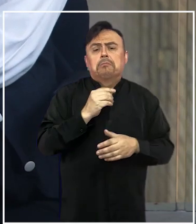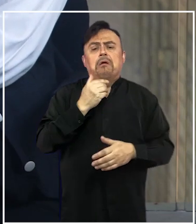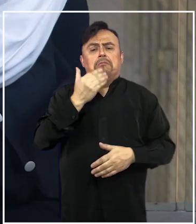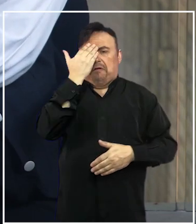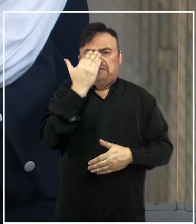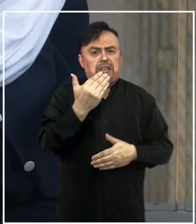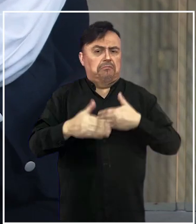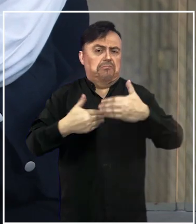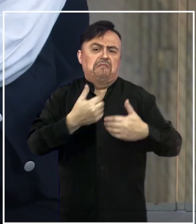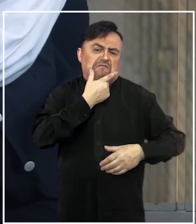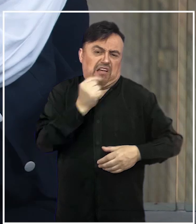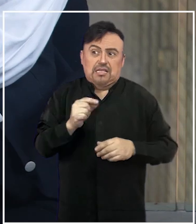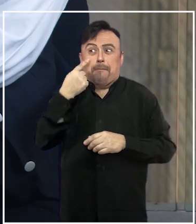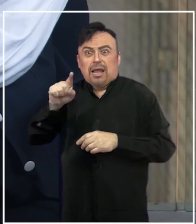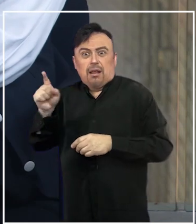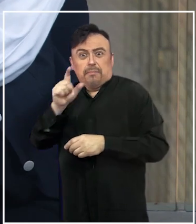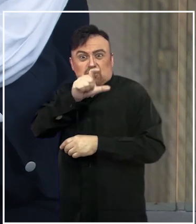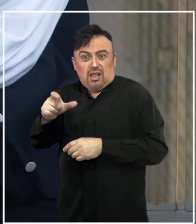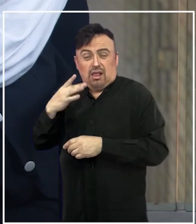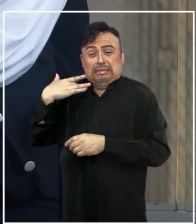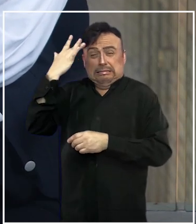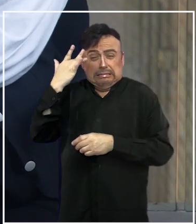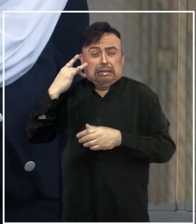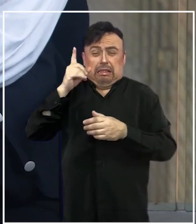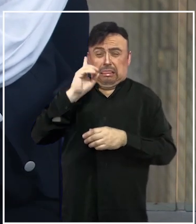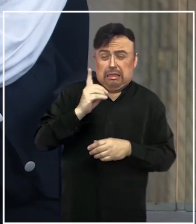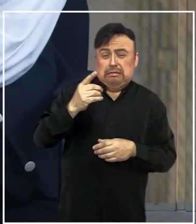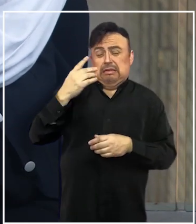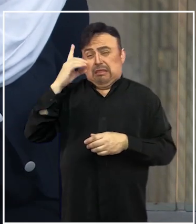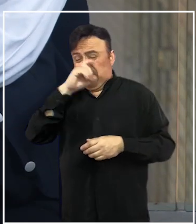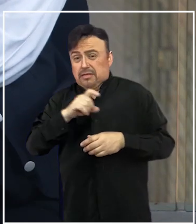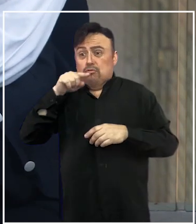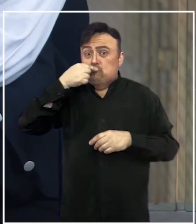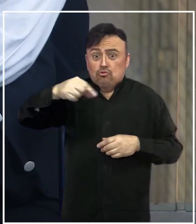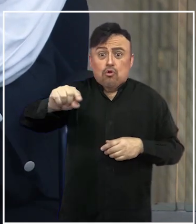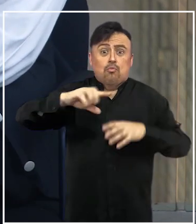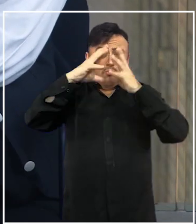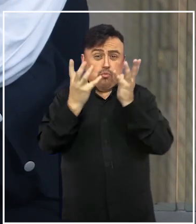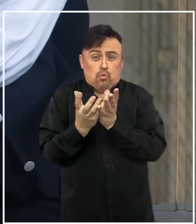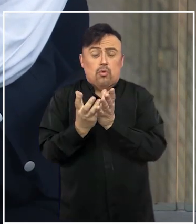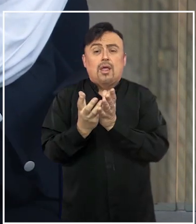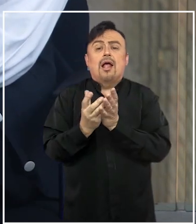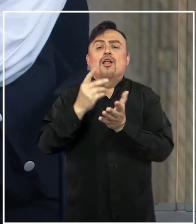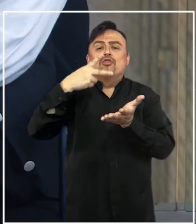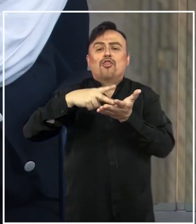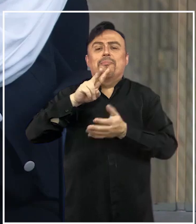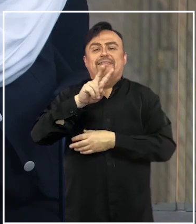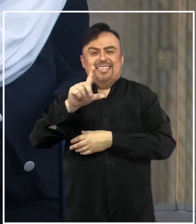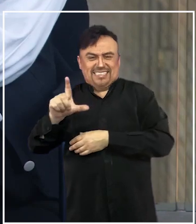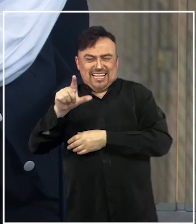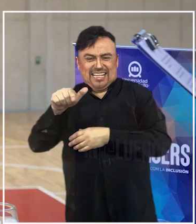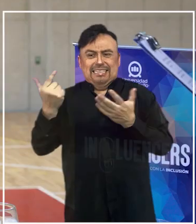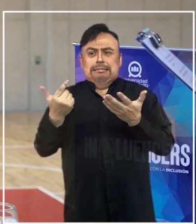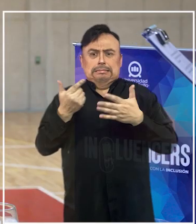iniciativas como los Parapanamericanos o el mundial que viene el año 27, ¿aportan a disminuir las barreras de participación de las personas